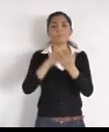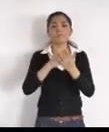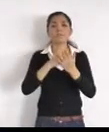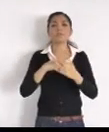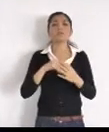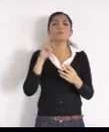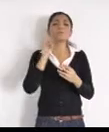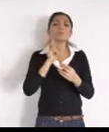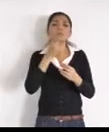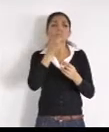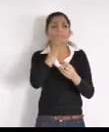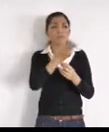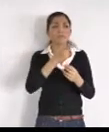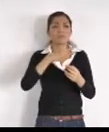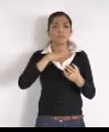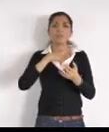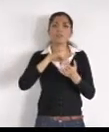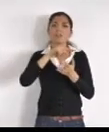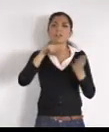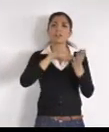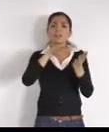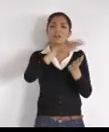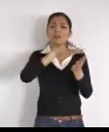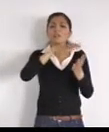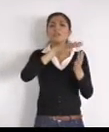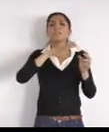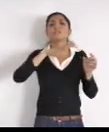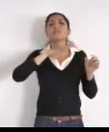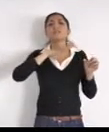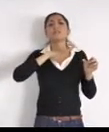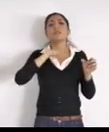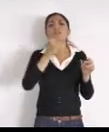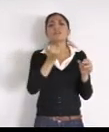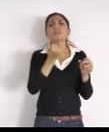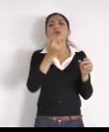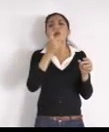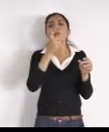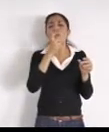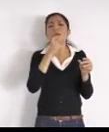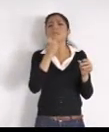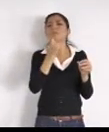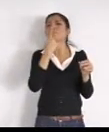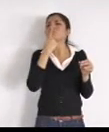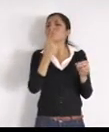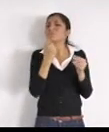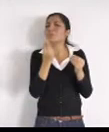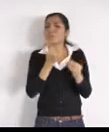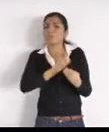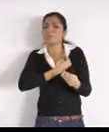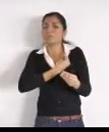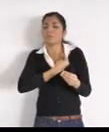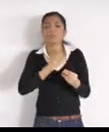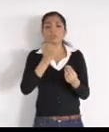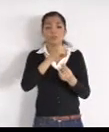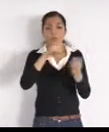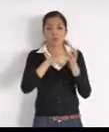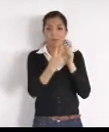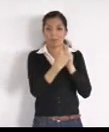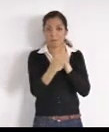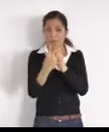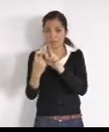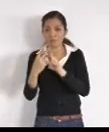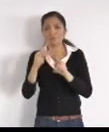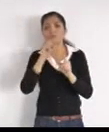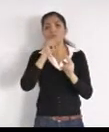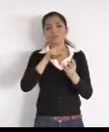la pestilencia, es insoportable, urge, que los fraccionamientos vecinos, canalicen aguas residuales, al drenaje, y dejen de contaminar, por favor, soluciones